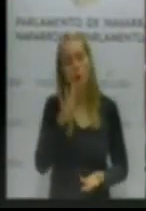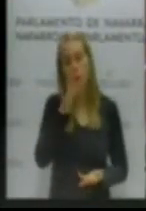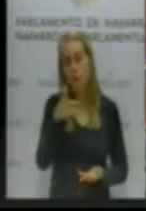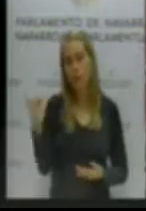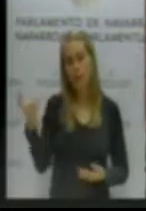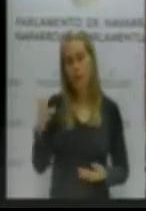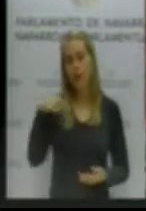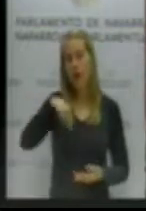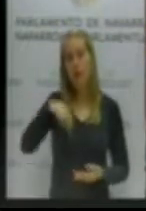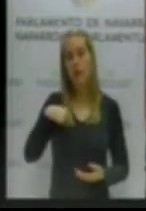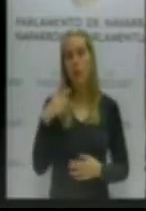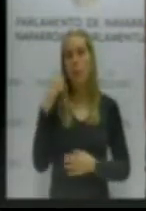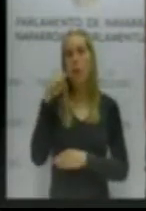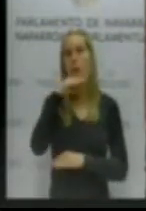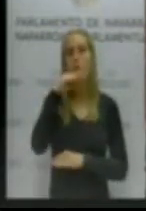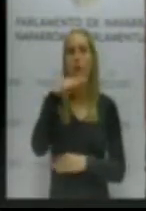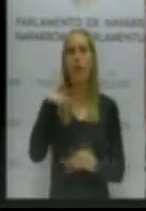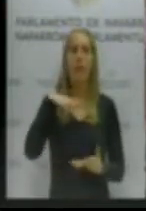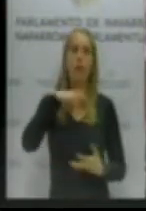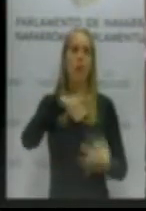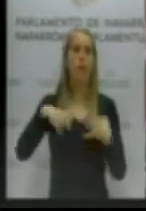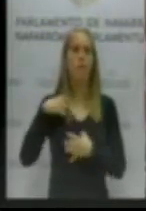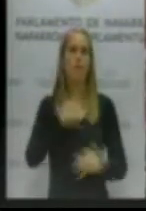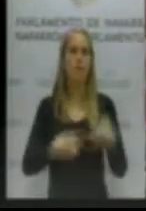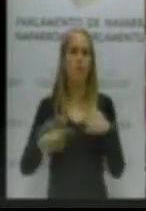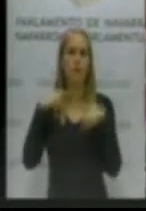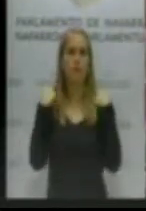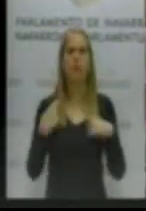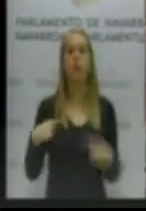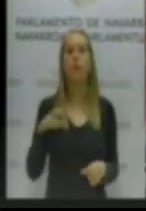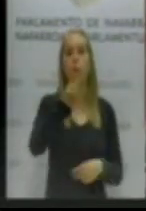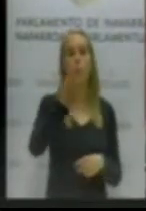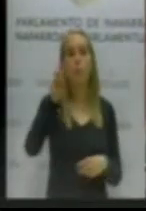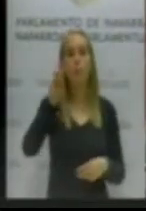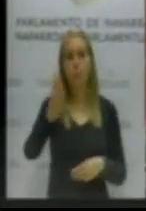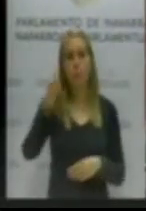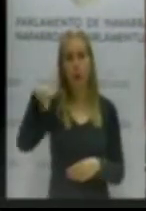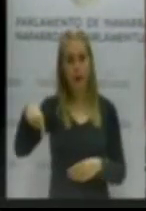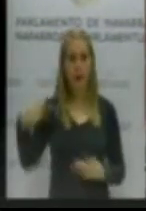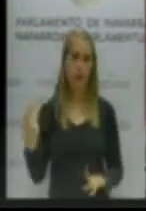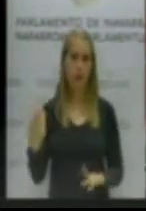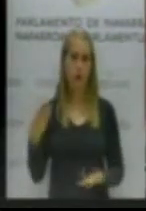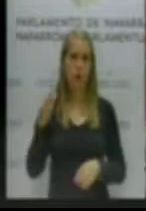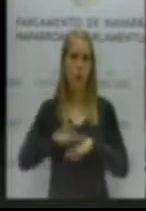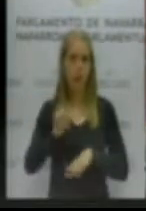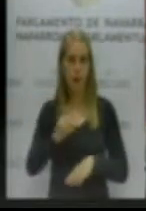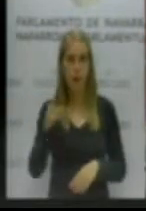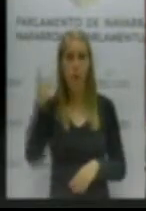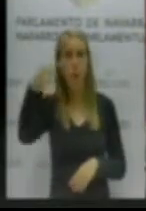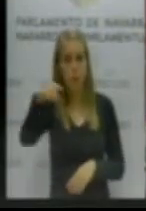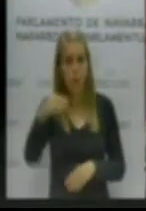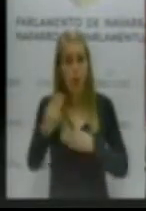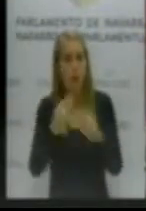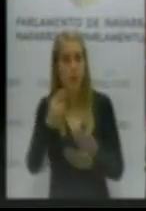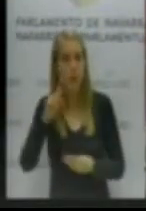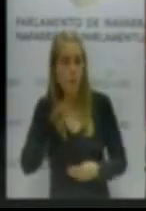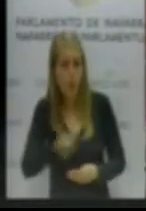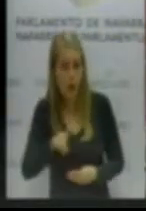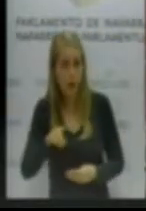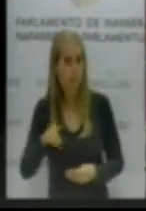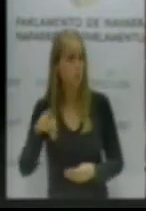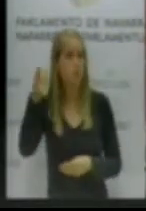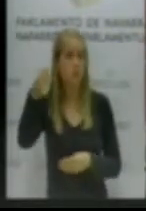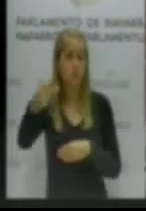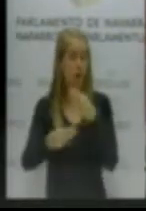usted enfadada y no pague su frustración con Unión del Pobro Navarro. No la pague. Si ustedes han hecho mal las cosas porque las han hecho mal